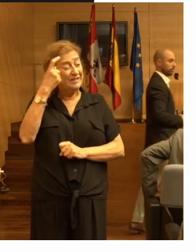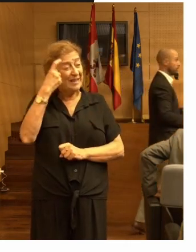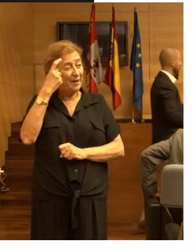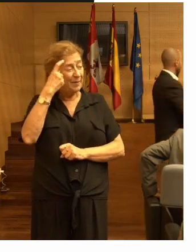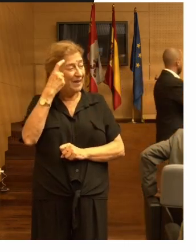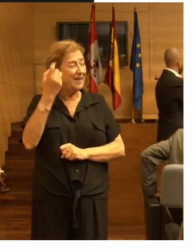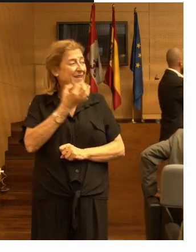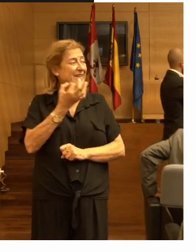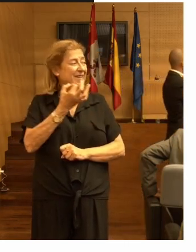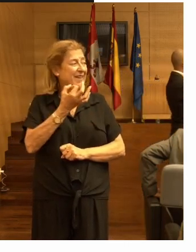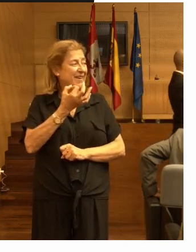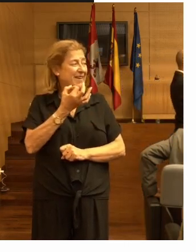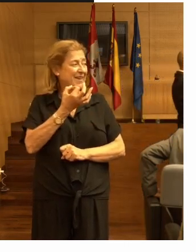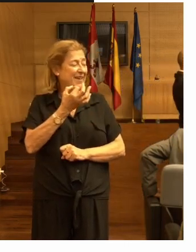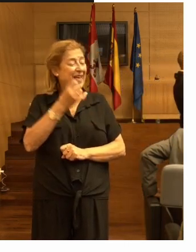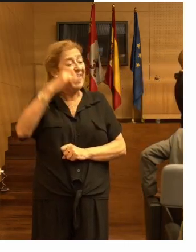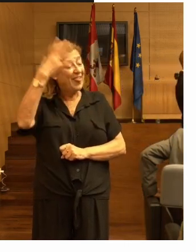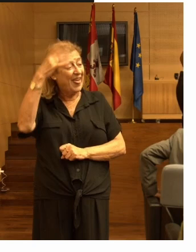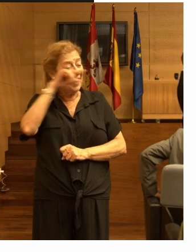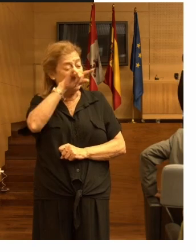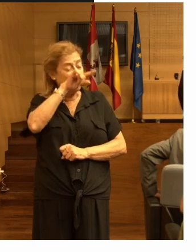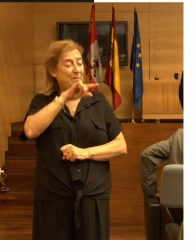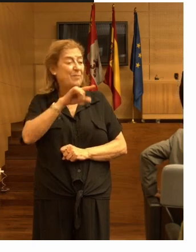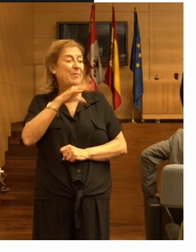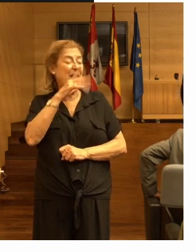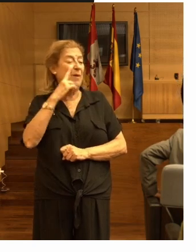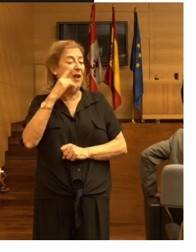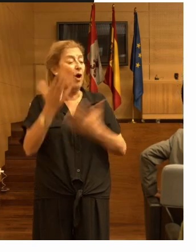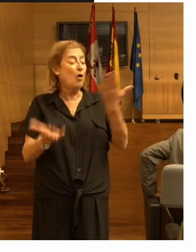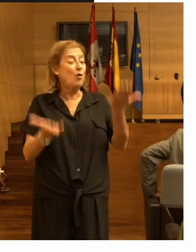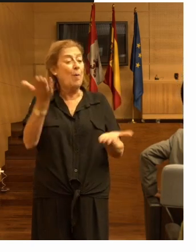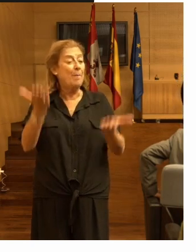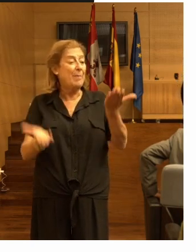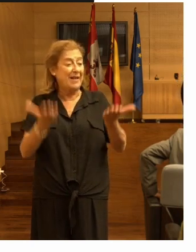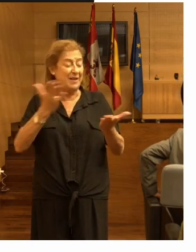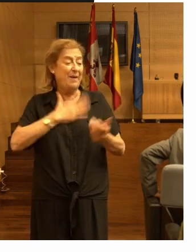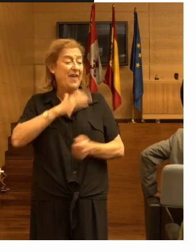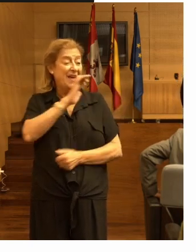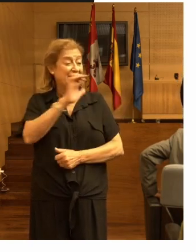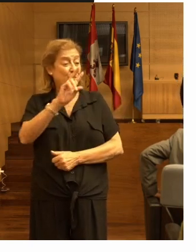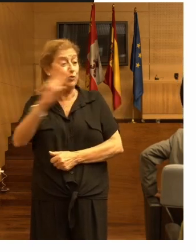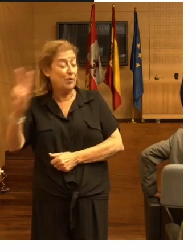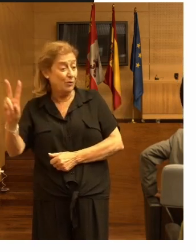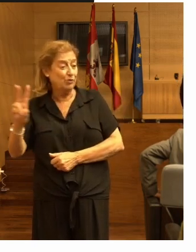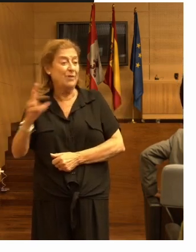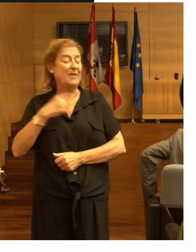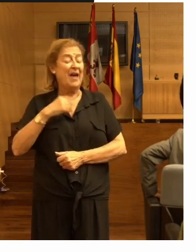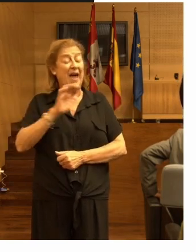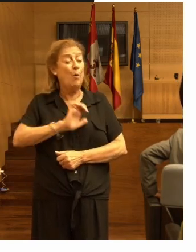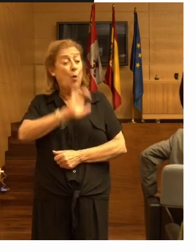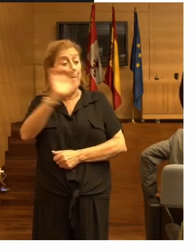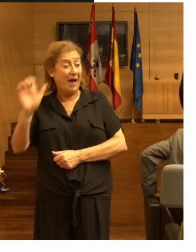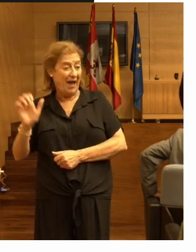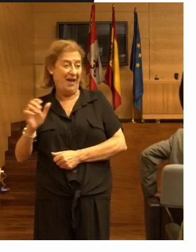qué idea tiene usted en cuanto a la comparativa de Estados Unidos a Europa